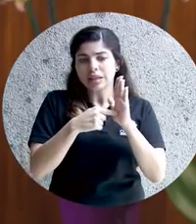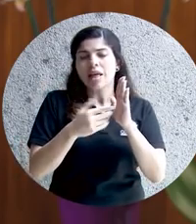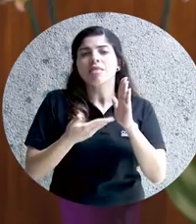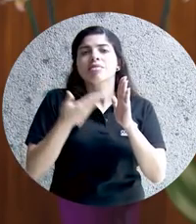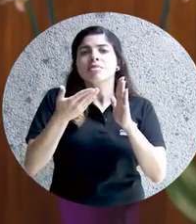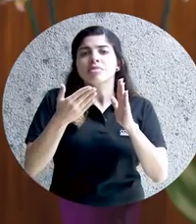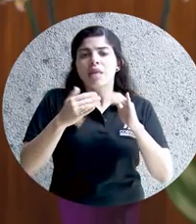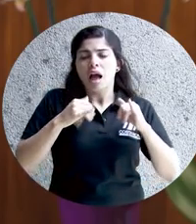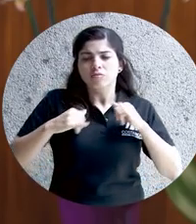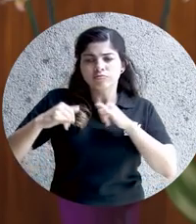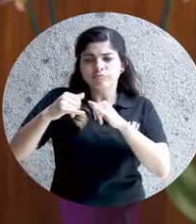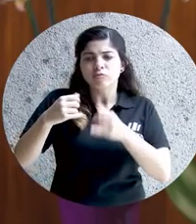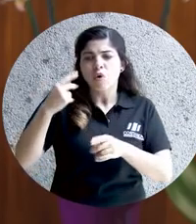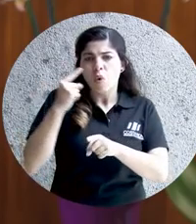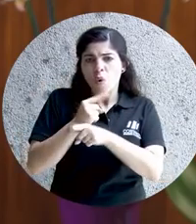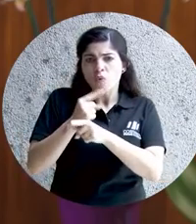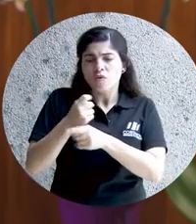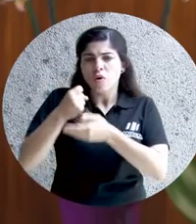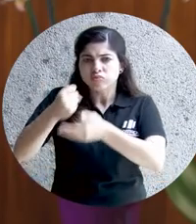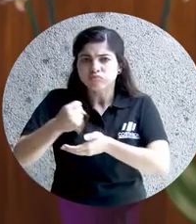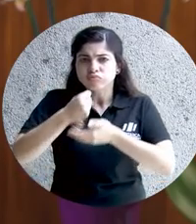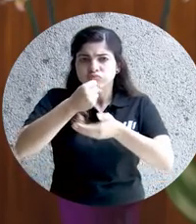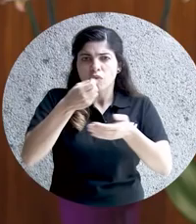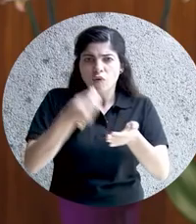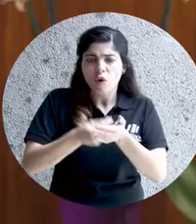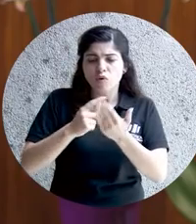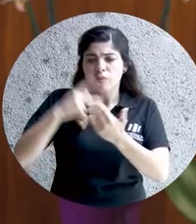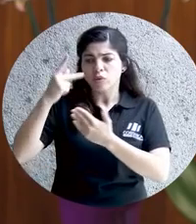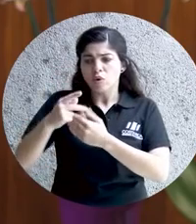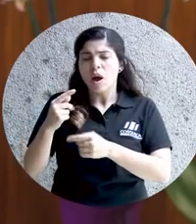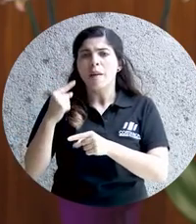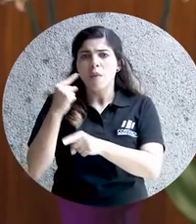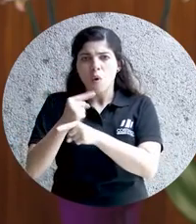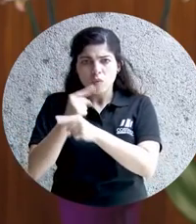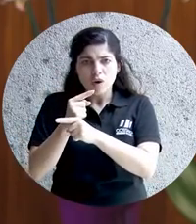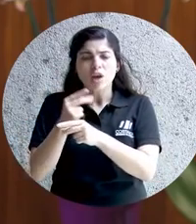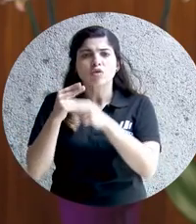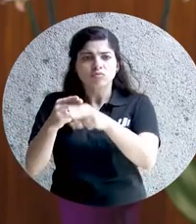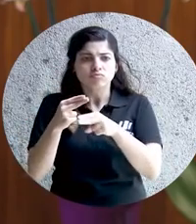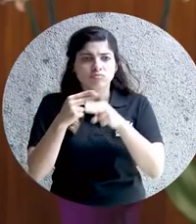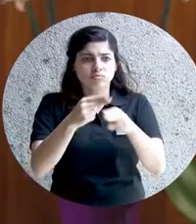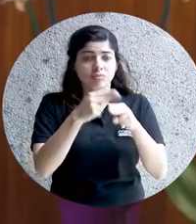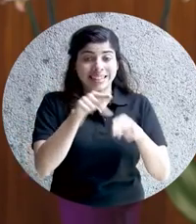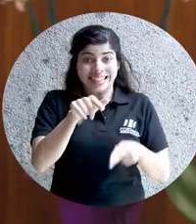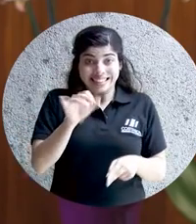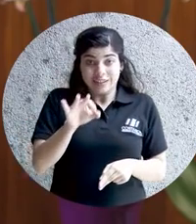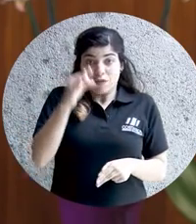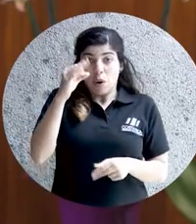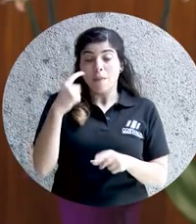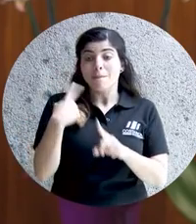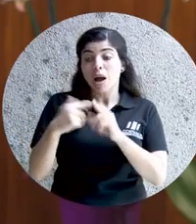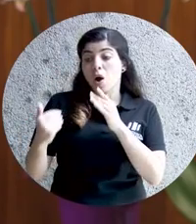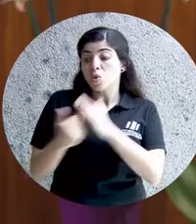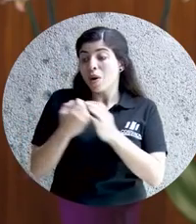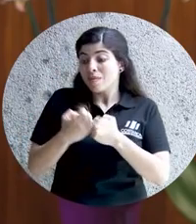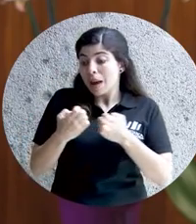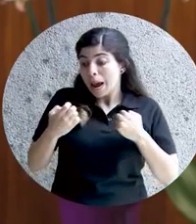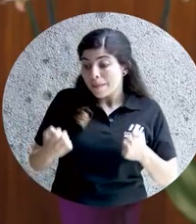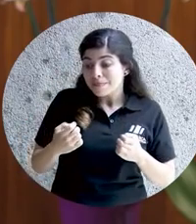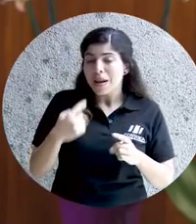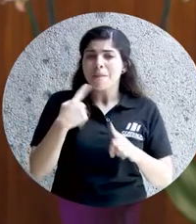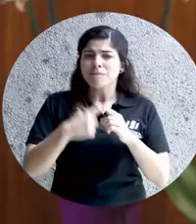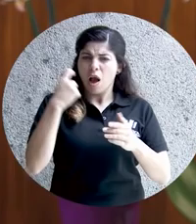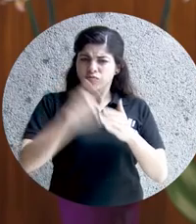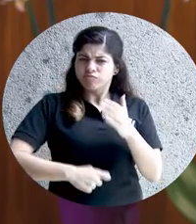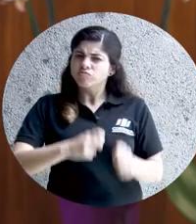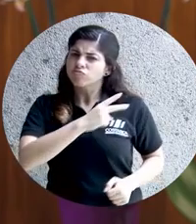trazabilidad a la asignación correcta de recursos y programas de esta forma y con nuevas herramientas. Y con